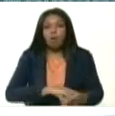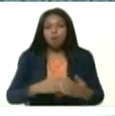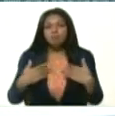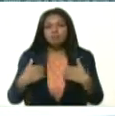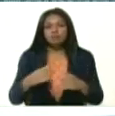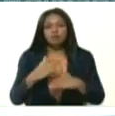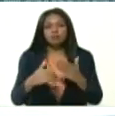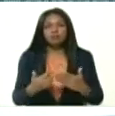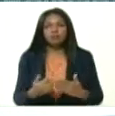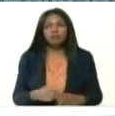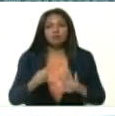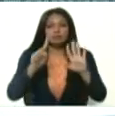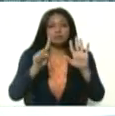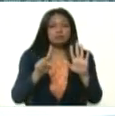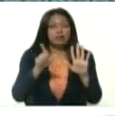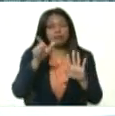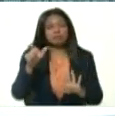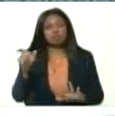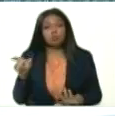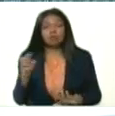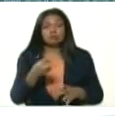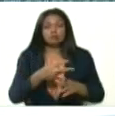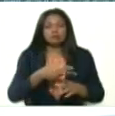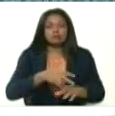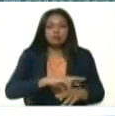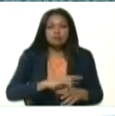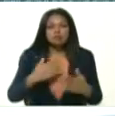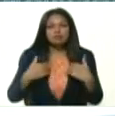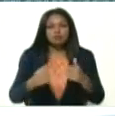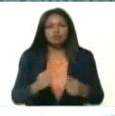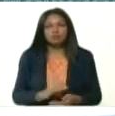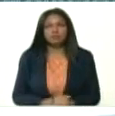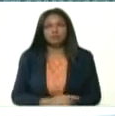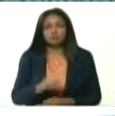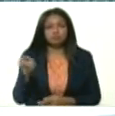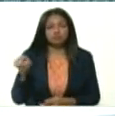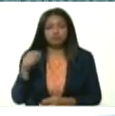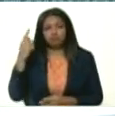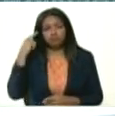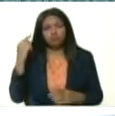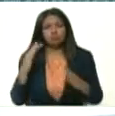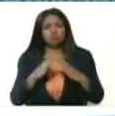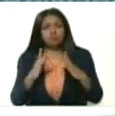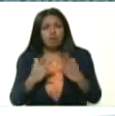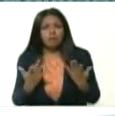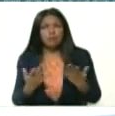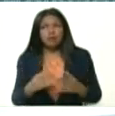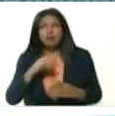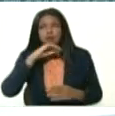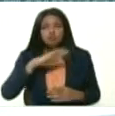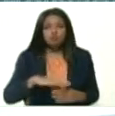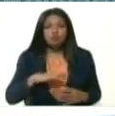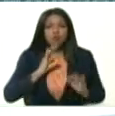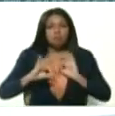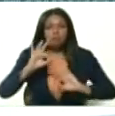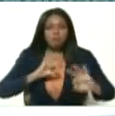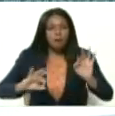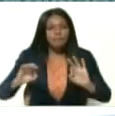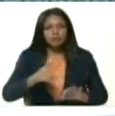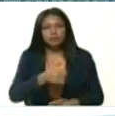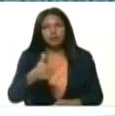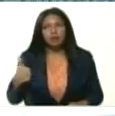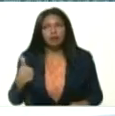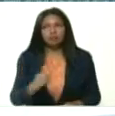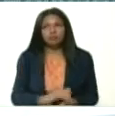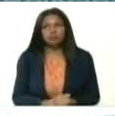tenemos seis casos. Es muy importante, bueno, los expertos de la materia lo saben, la historia epidemiológica de cada